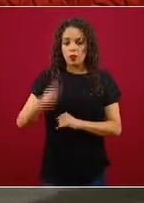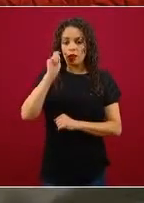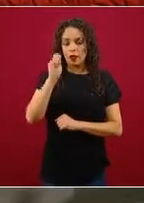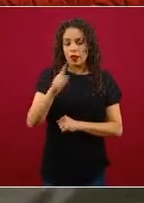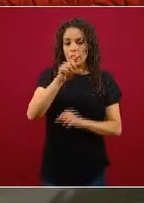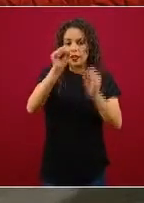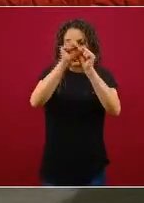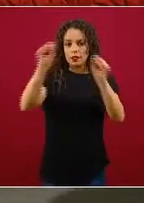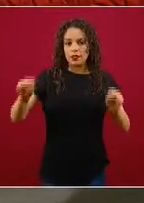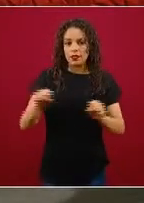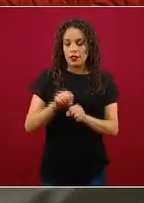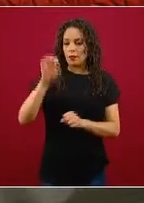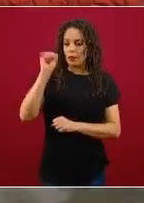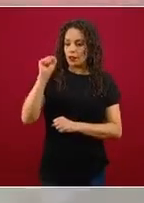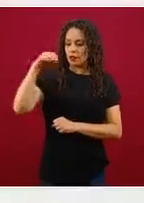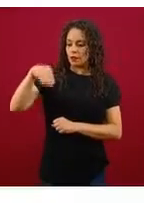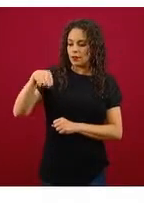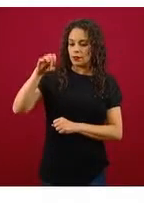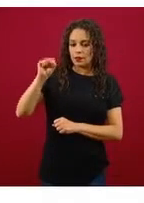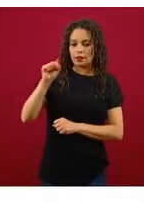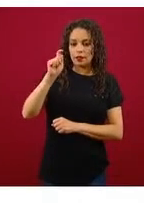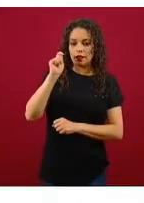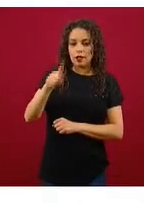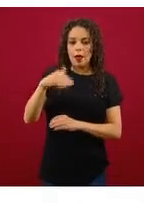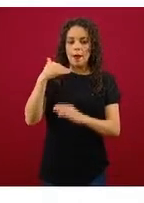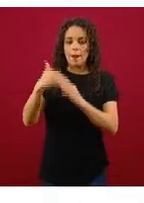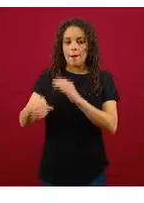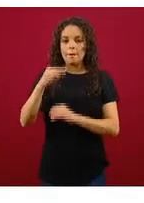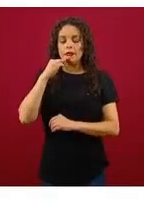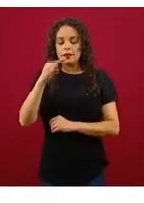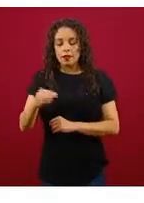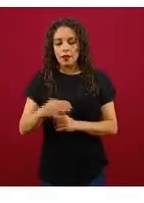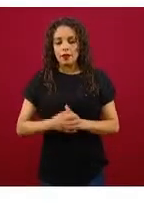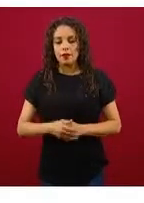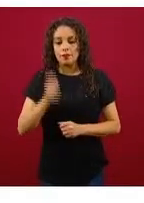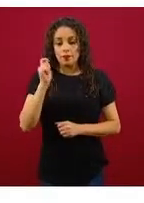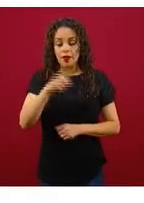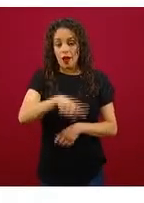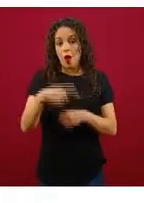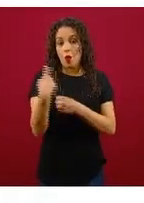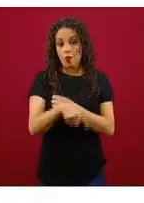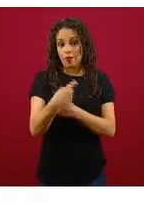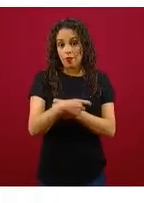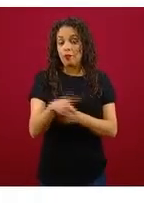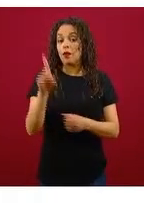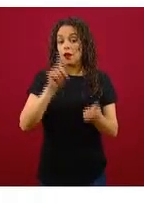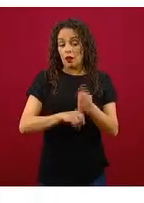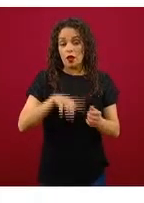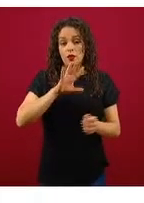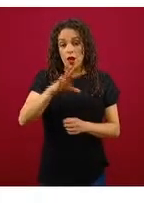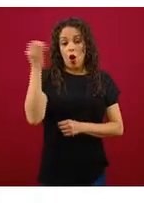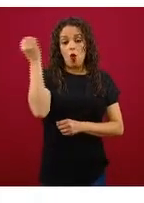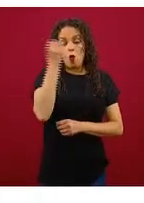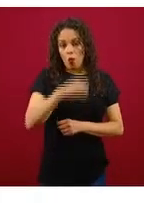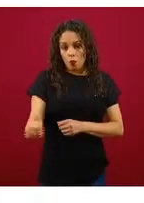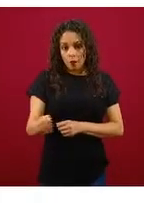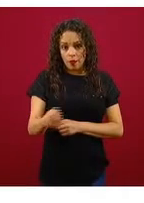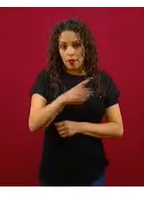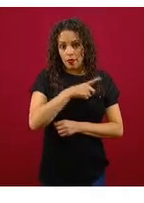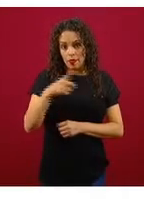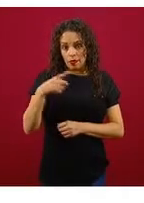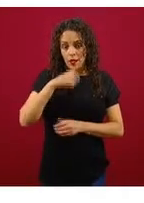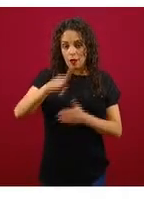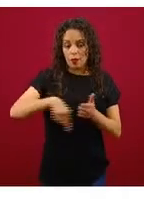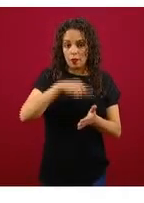distintas vías, se fortalece este sistema automatizado, es obligatorio, como ya señalaba, en unidades de